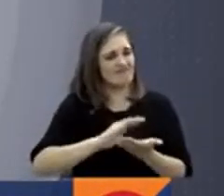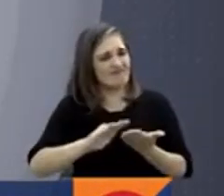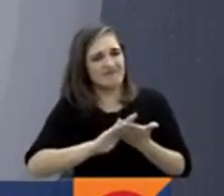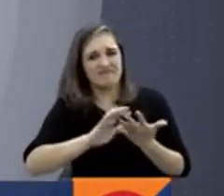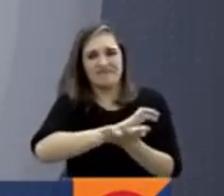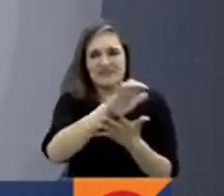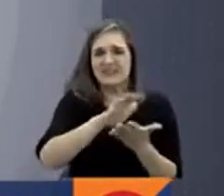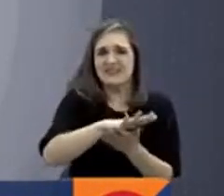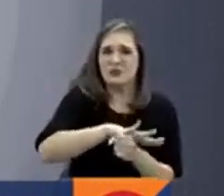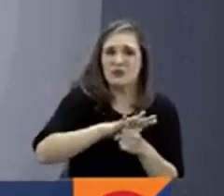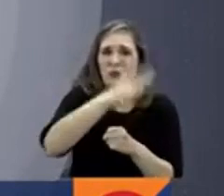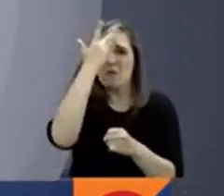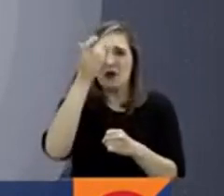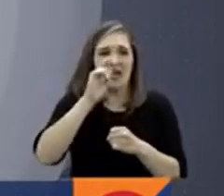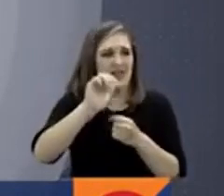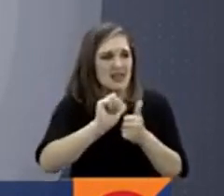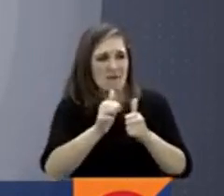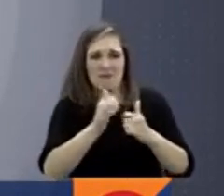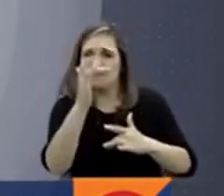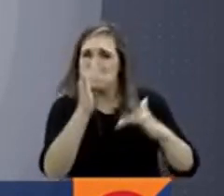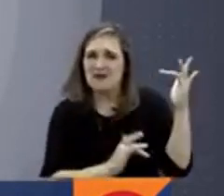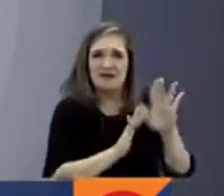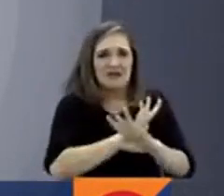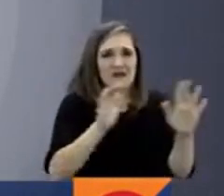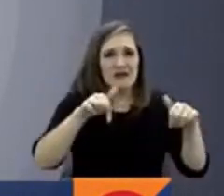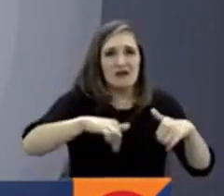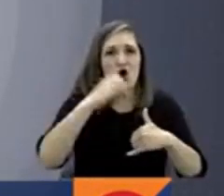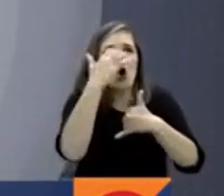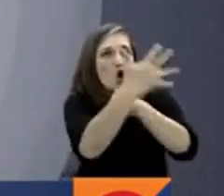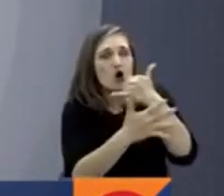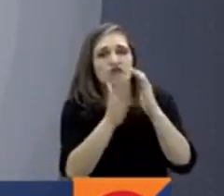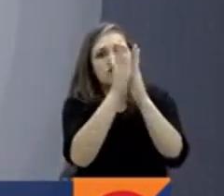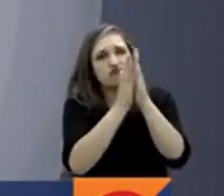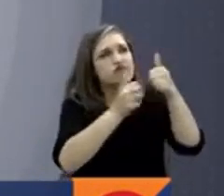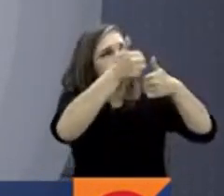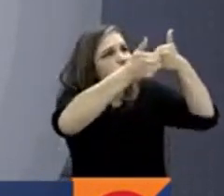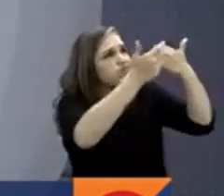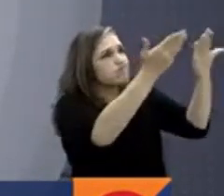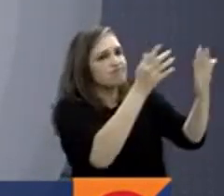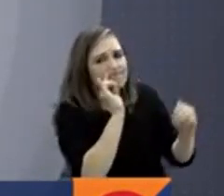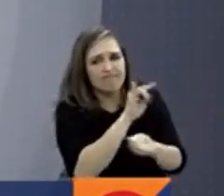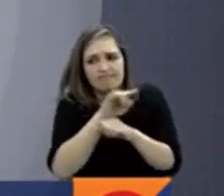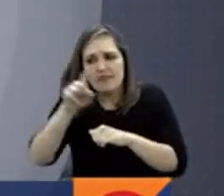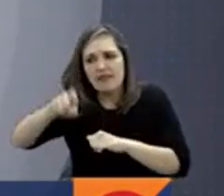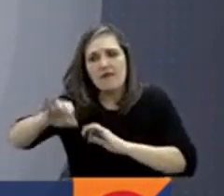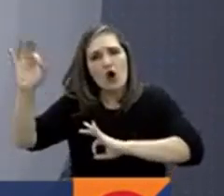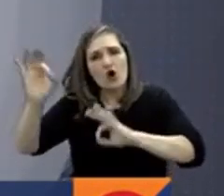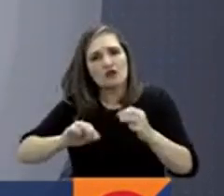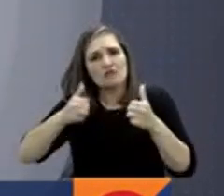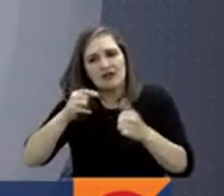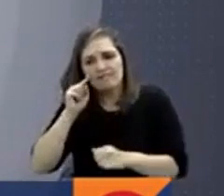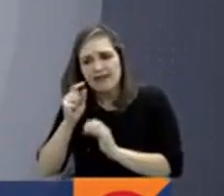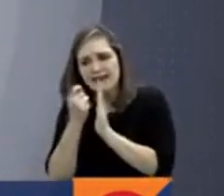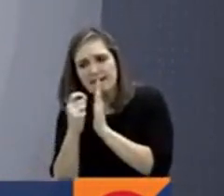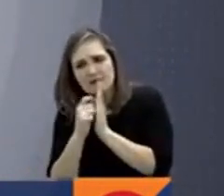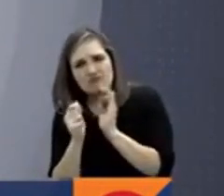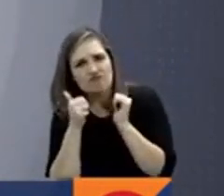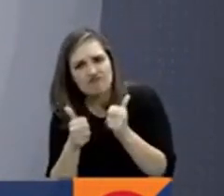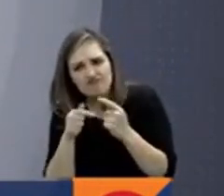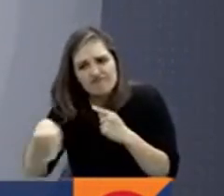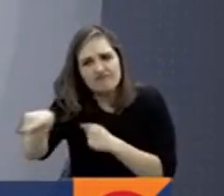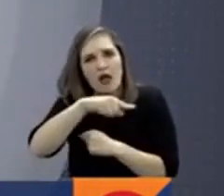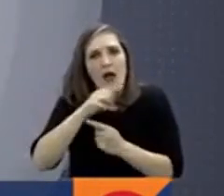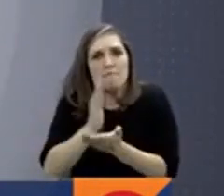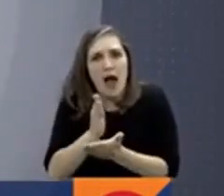desarrollo de los eventos deportivos en el país y se hizo un llamado a las autoridades competentes para realizar una revisión exhaustiva para evitar